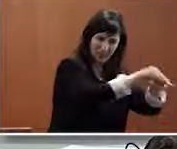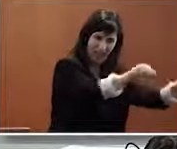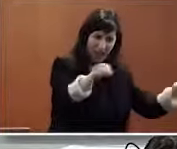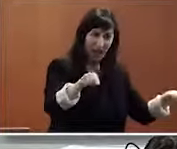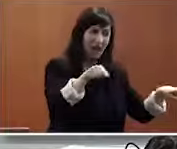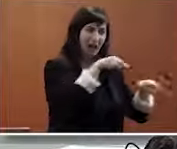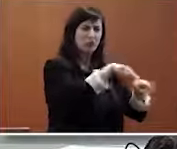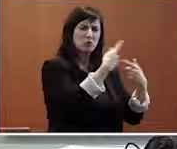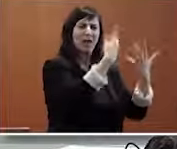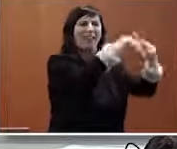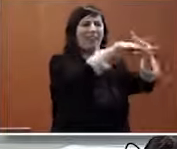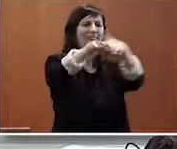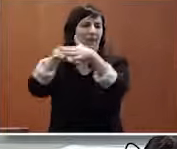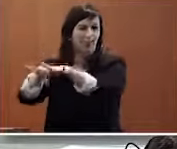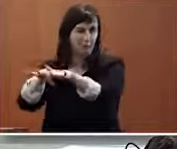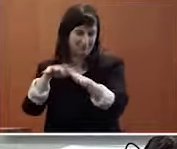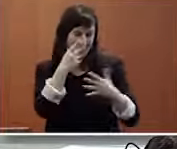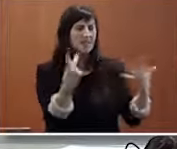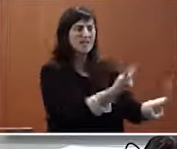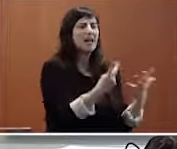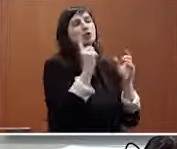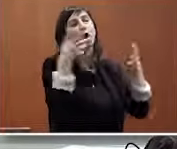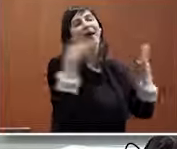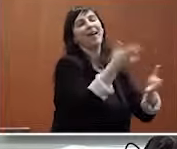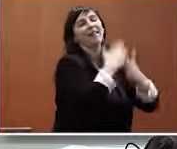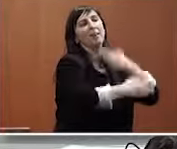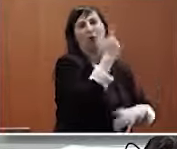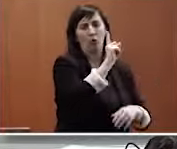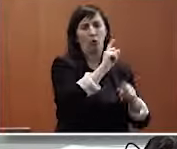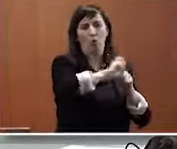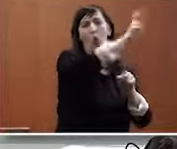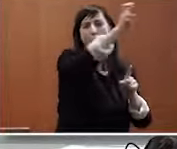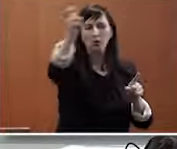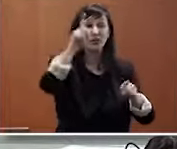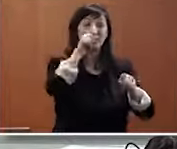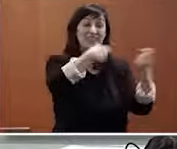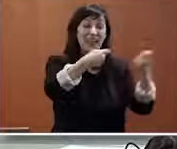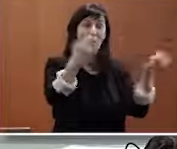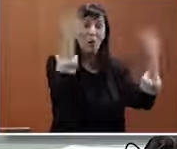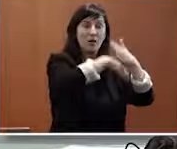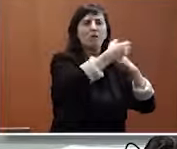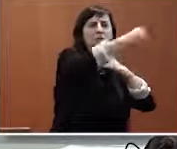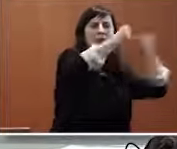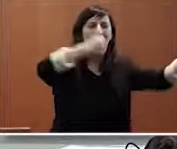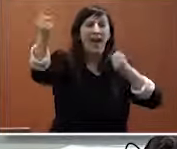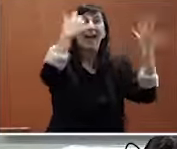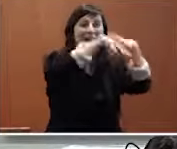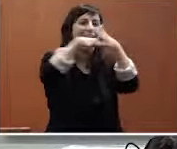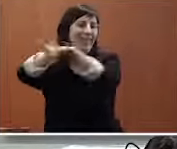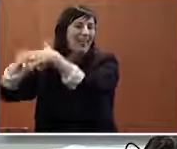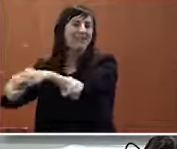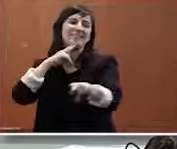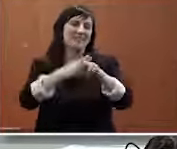integre despues en as tiendas que non son de esa cadena for and from e conseguimos a perfecta integración a